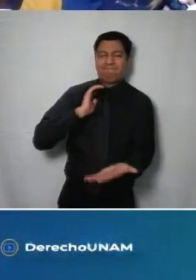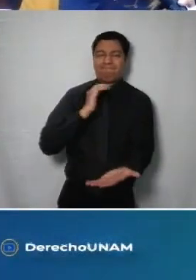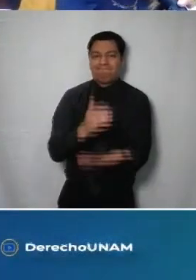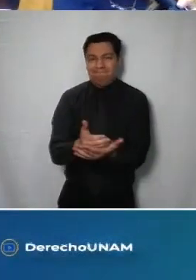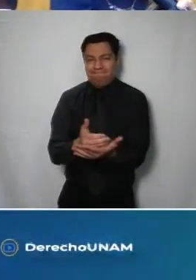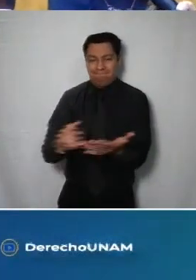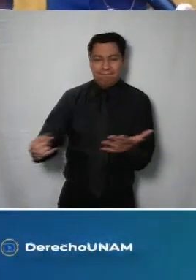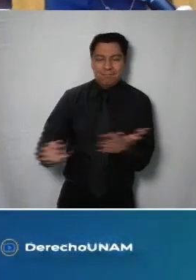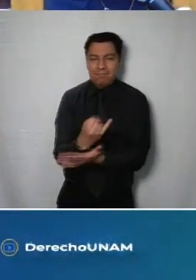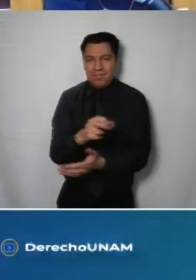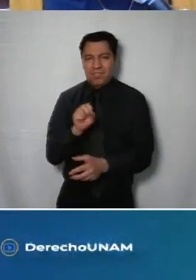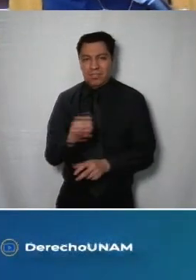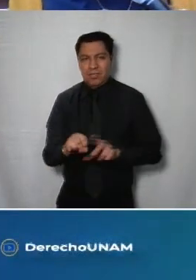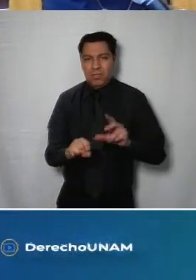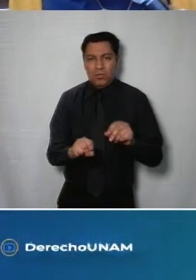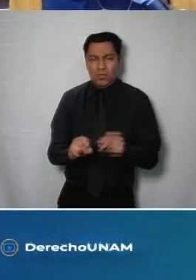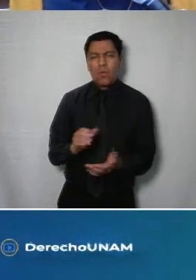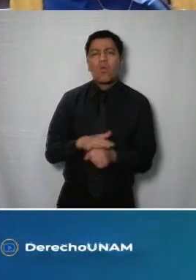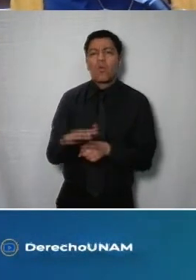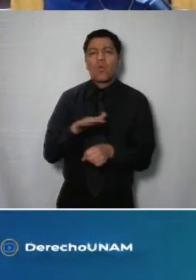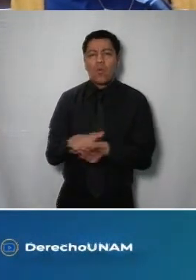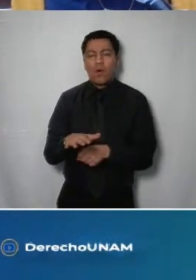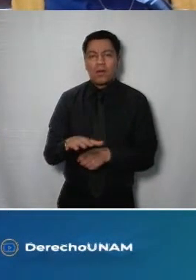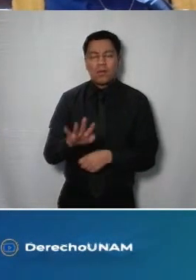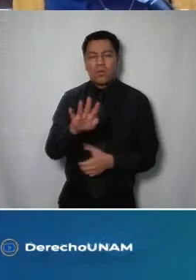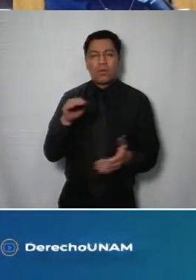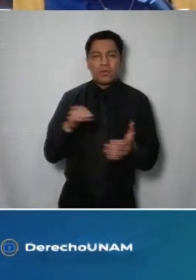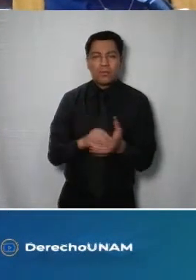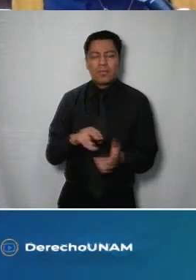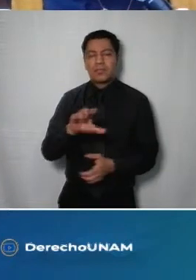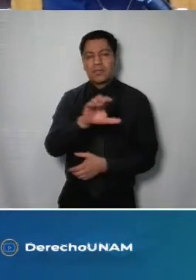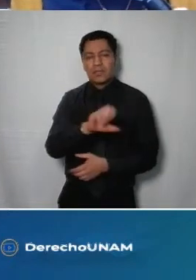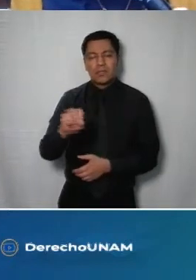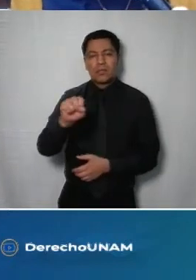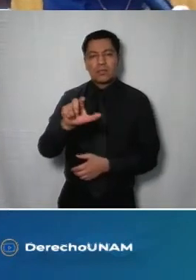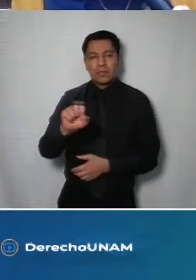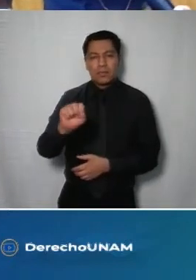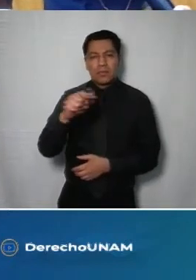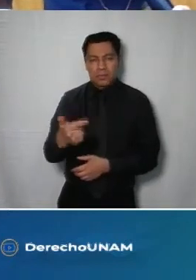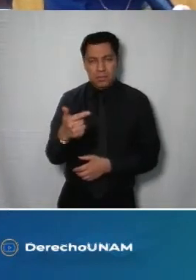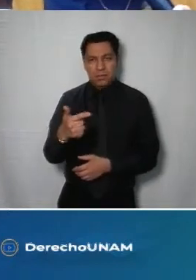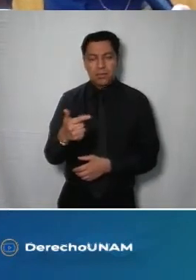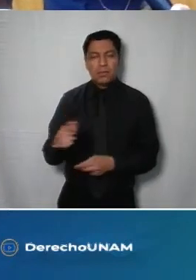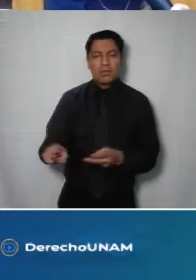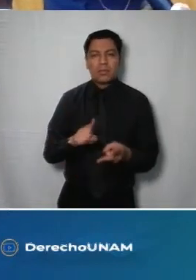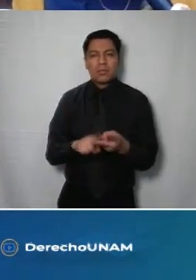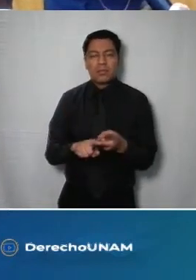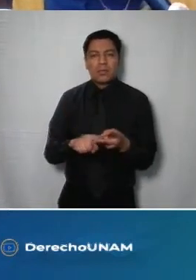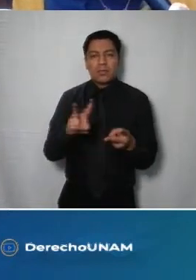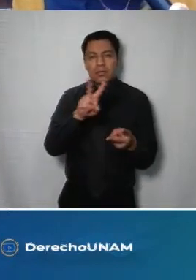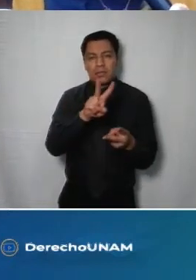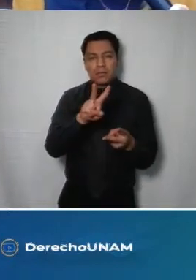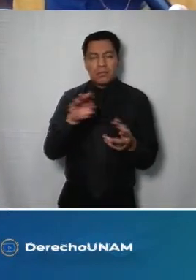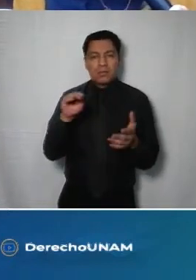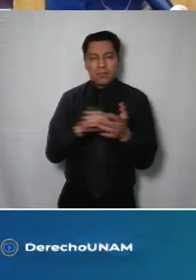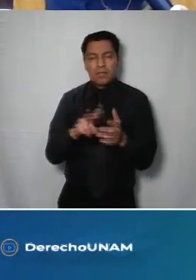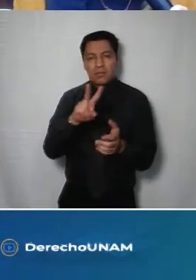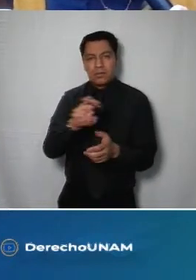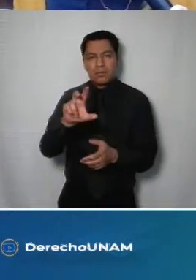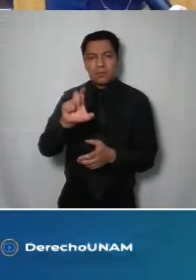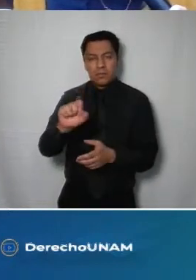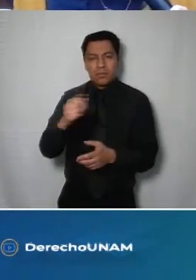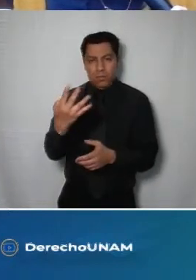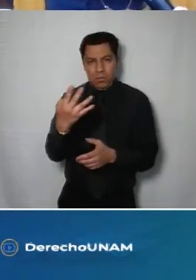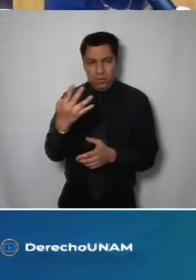Son los expedientes 7.477 del 2023 y 325 del 2024 de la Secretaría de